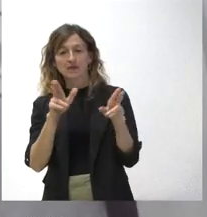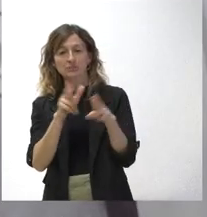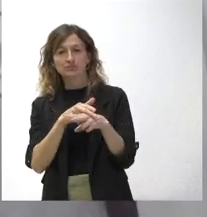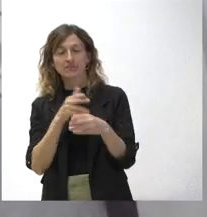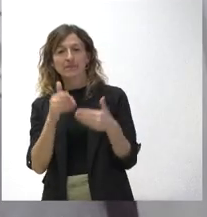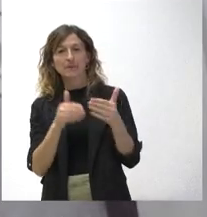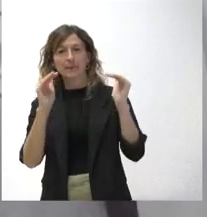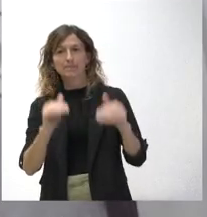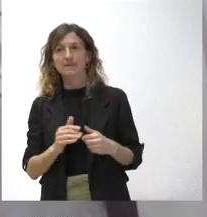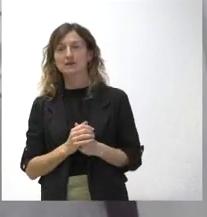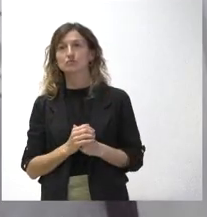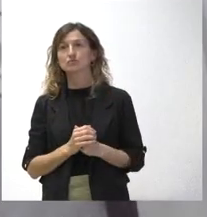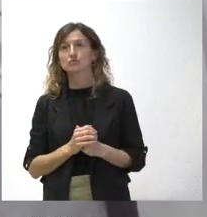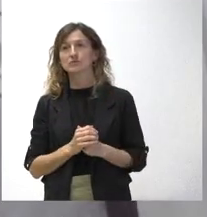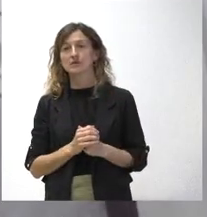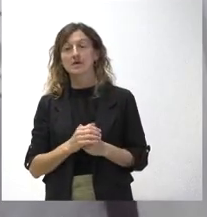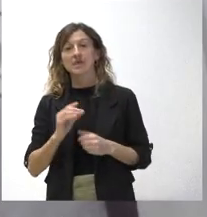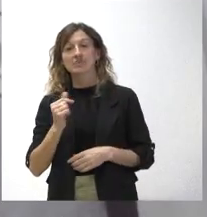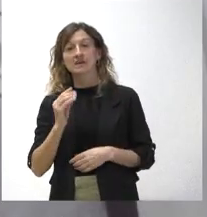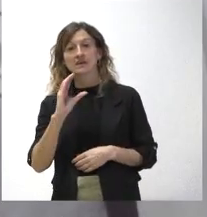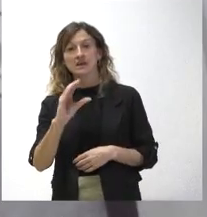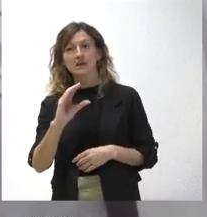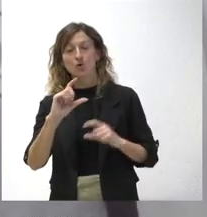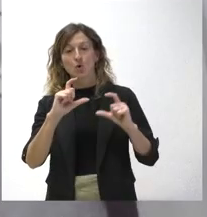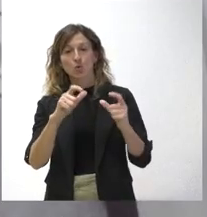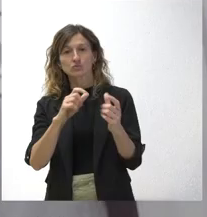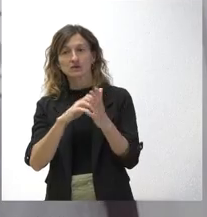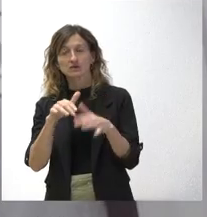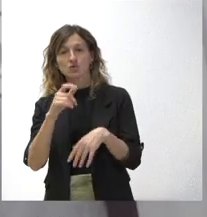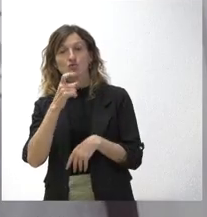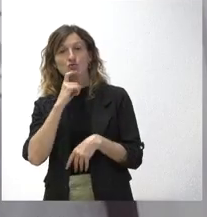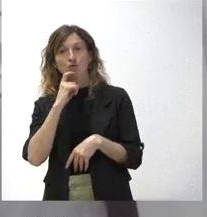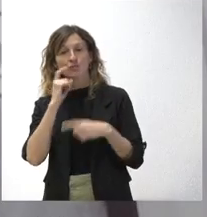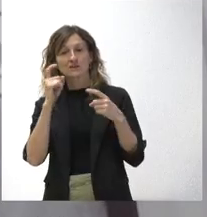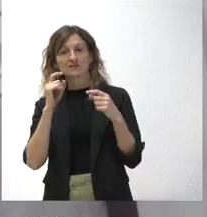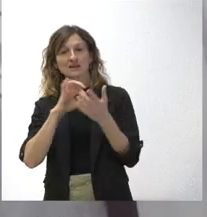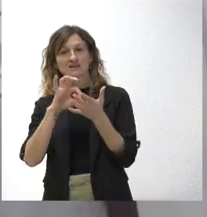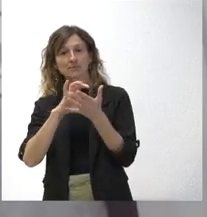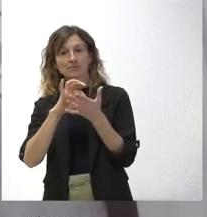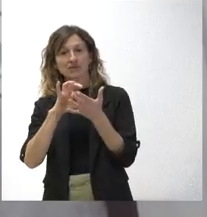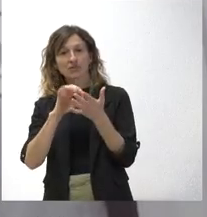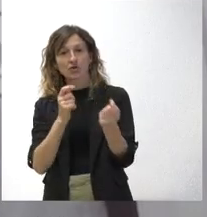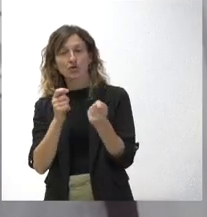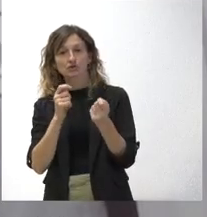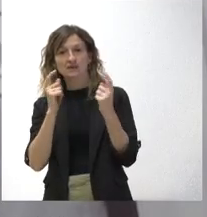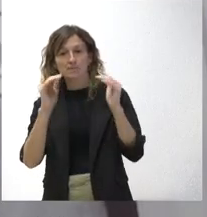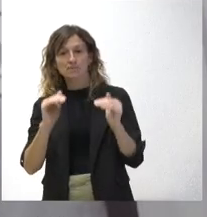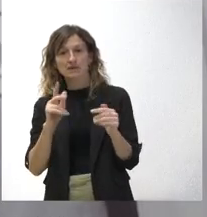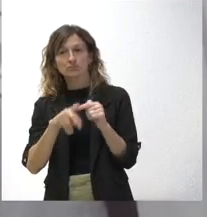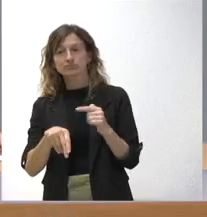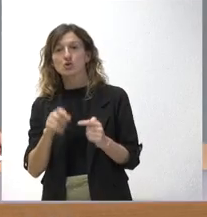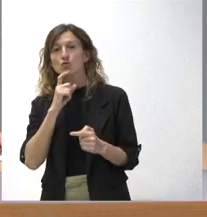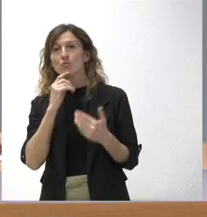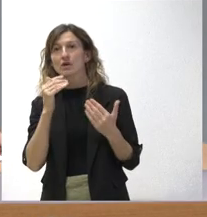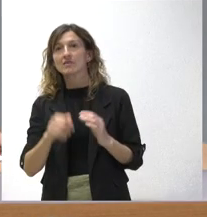pregunta era de qué manera con este dinero la Junta puede evitar la merma de este servicio. No sé si tenéis algún plan previsto. Gracias.